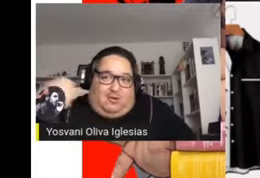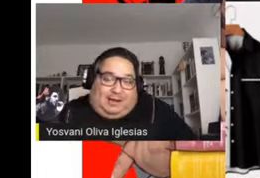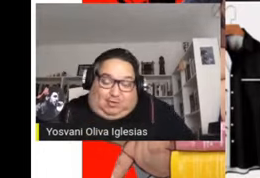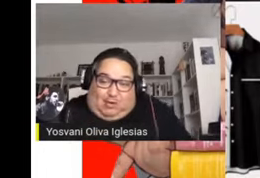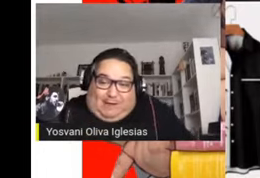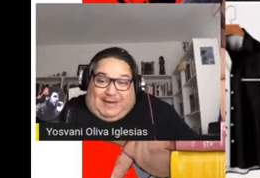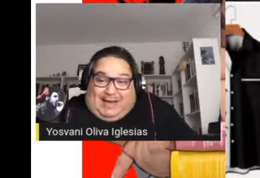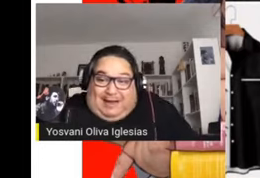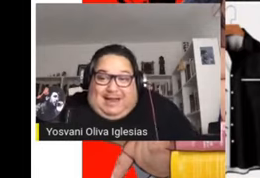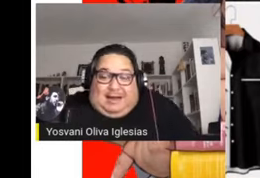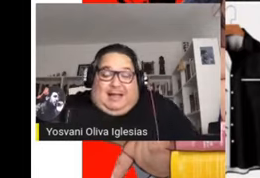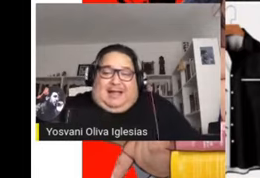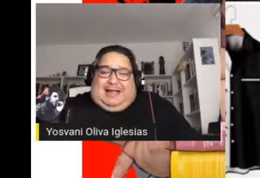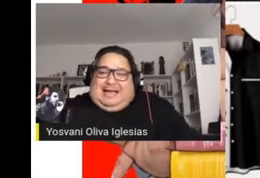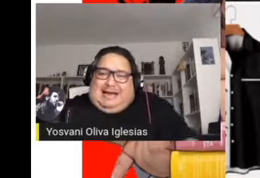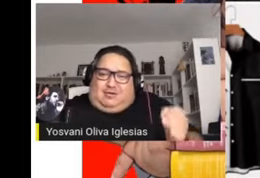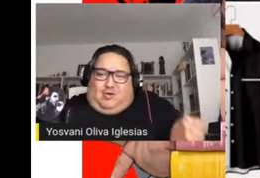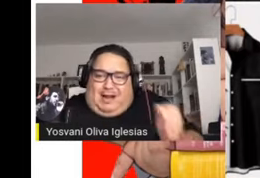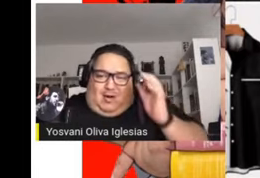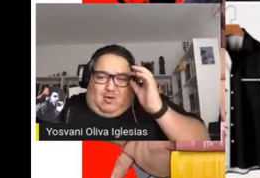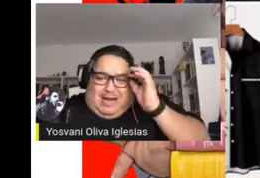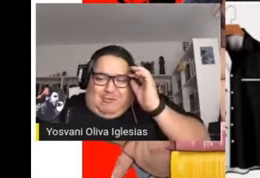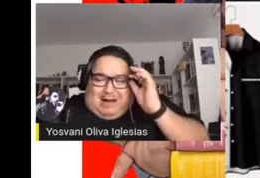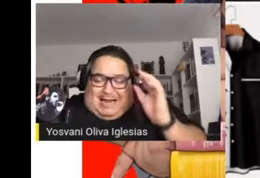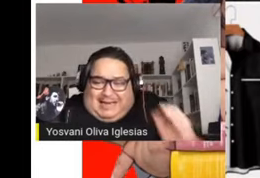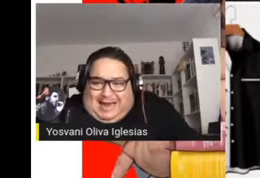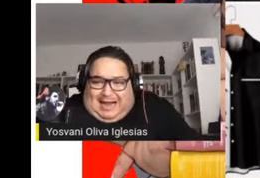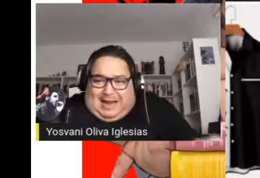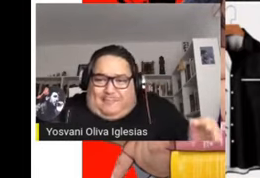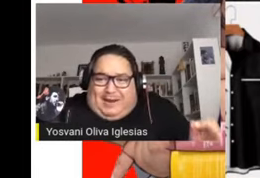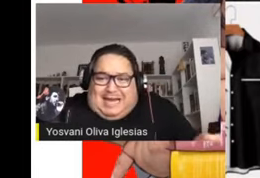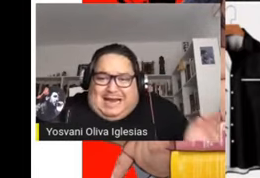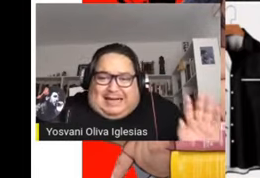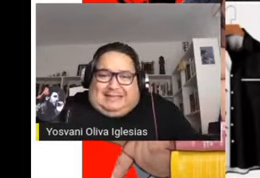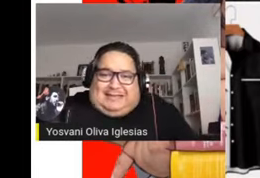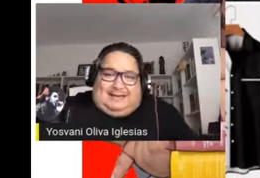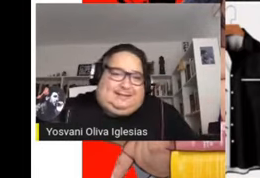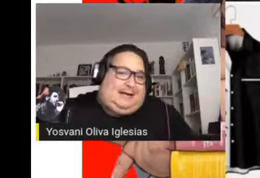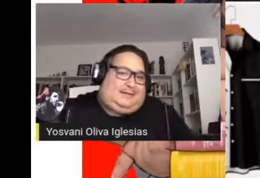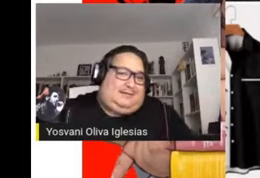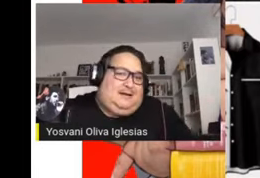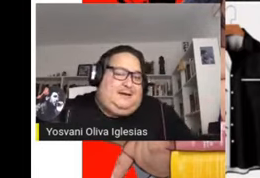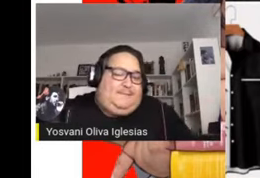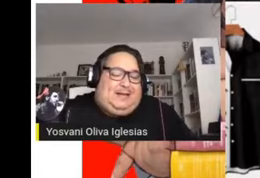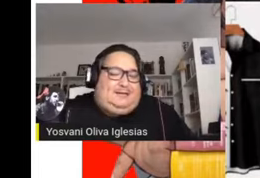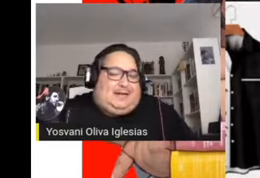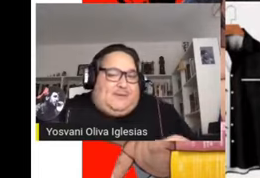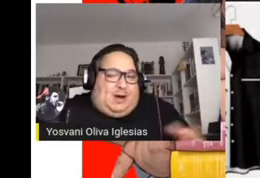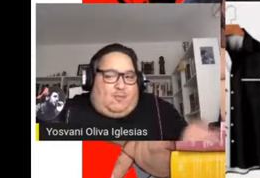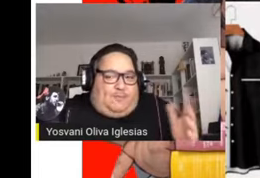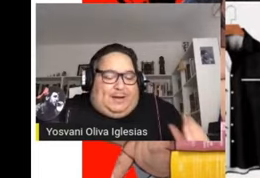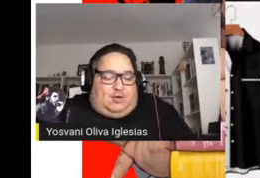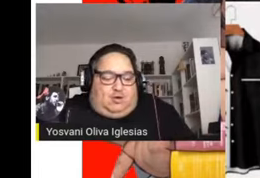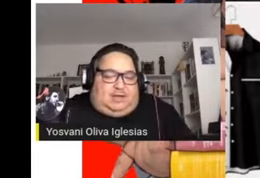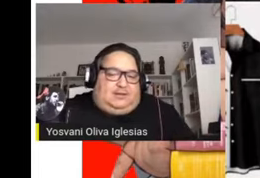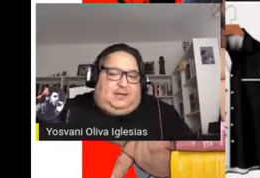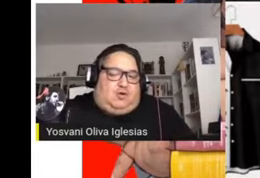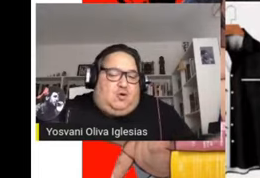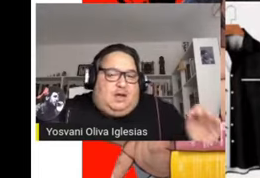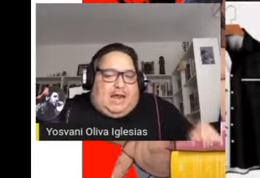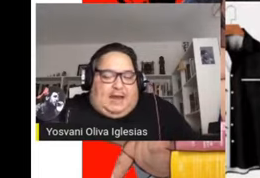No joda, eso es lo que había. Eso es lo que valía la pena resaltar del trabajo